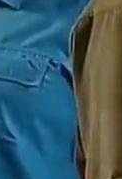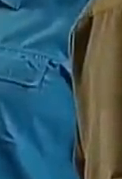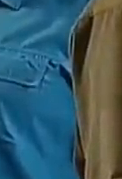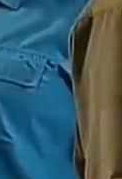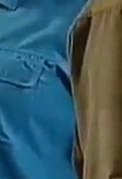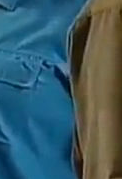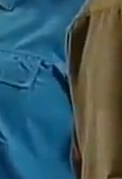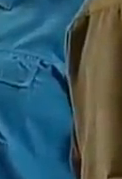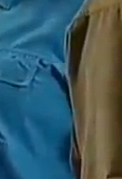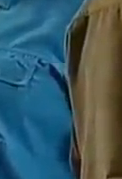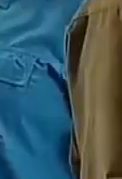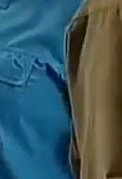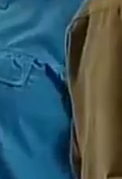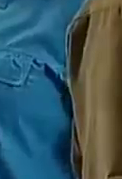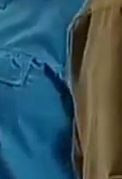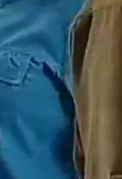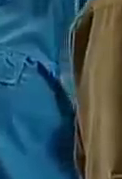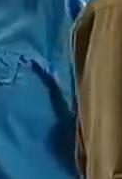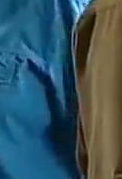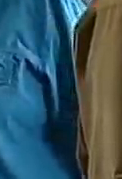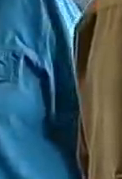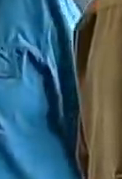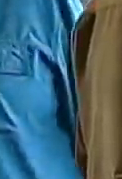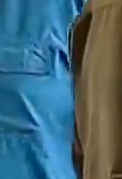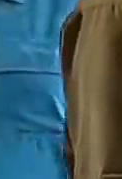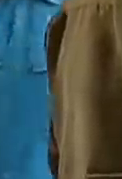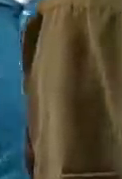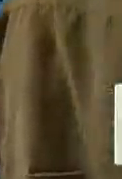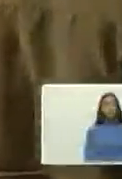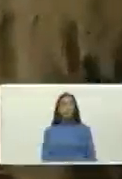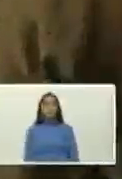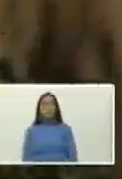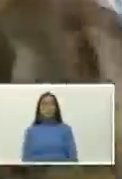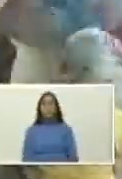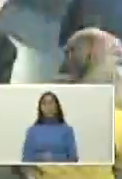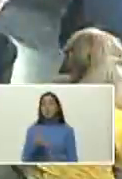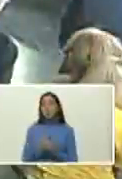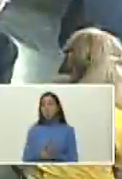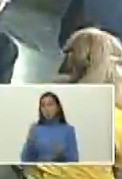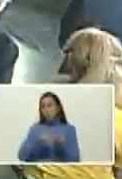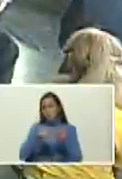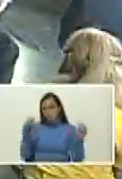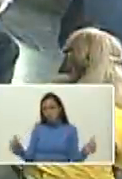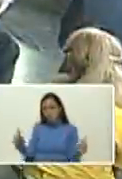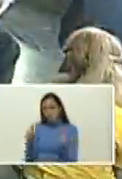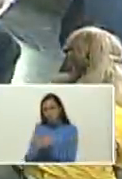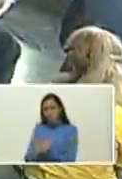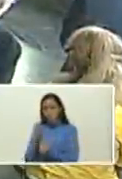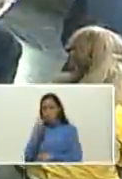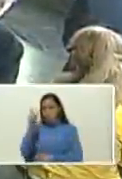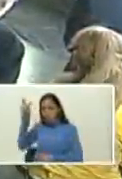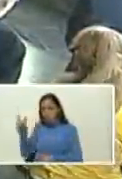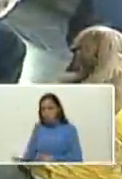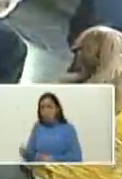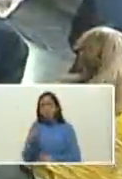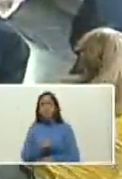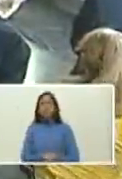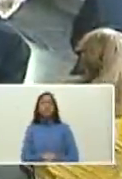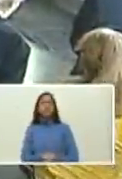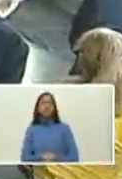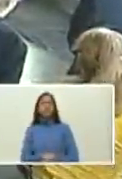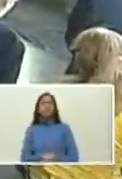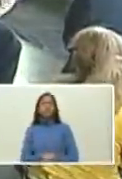premio internacional de novela Rómulo Gallegos, acompañada también de su esposo Rubén Roberto Suez, de